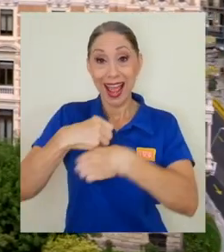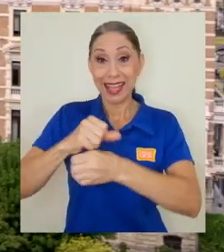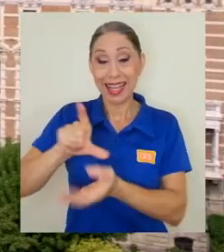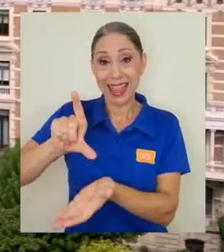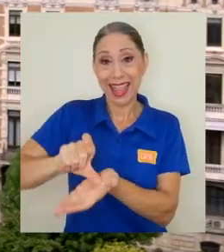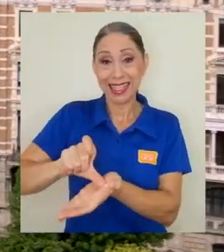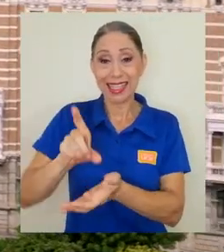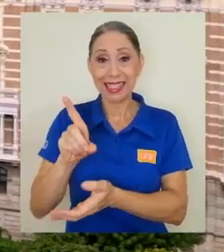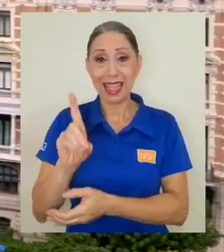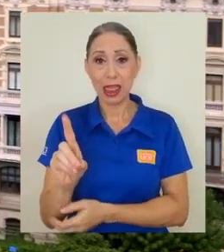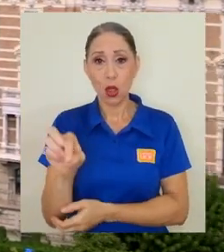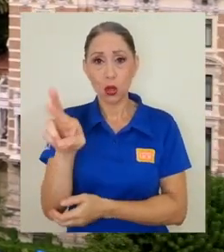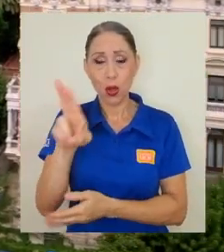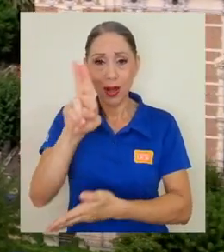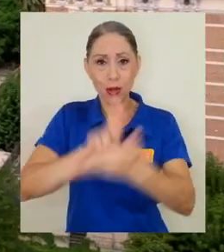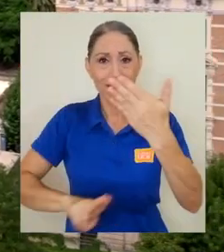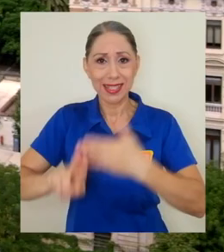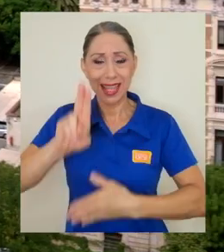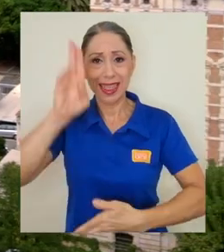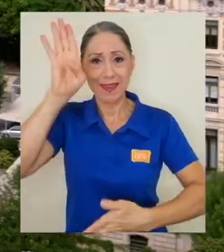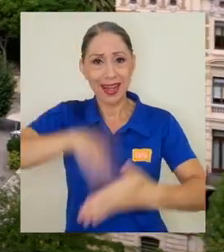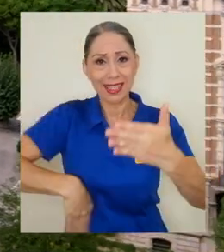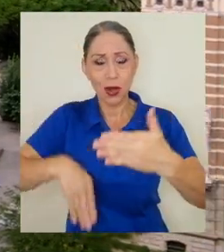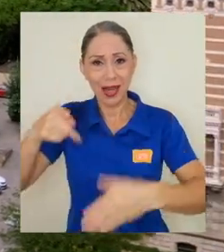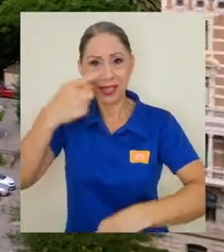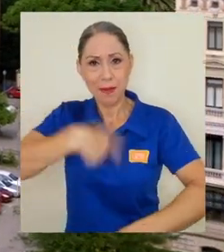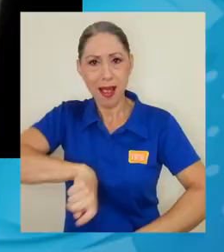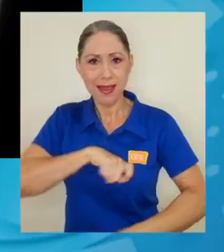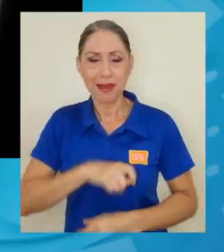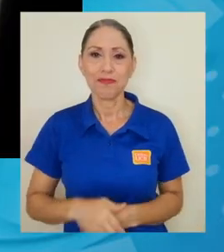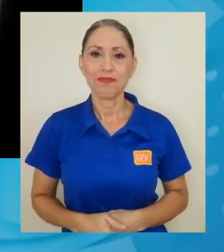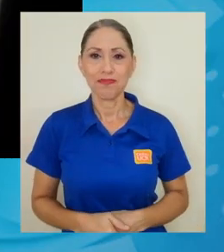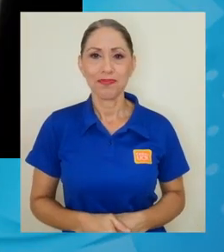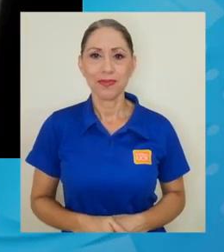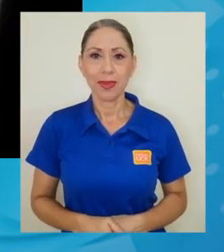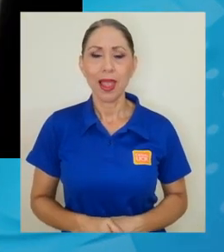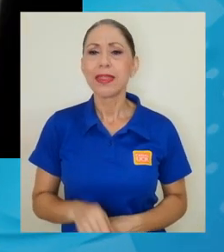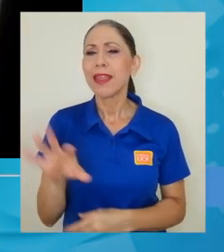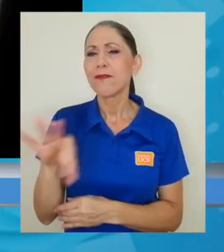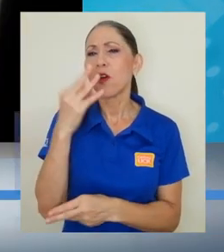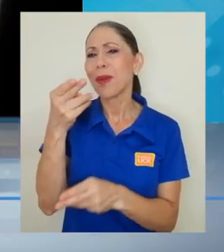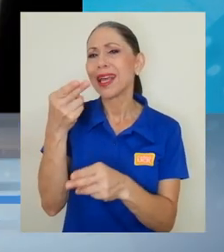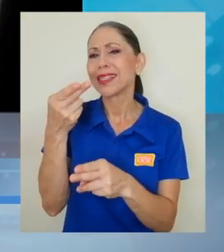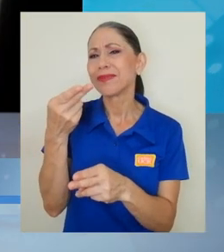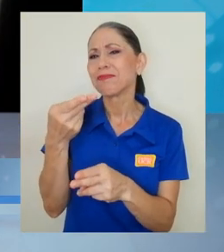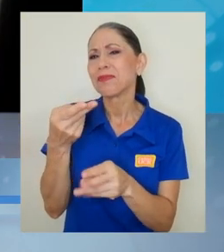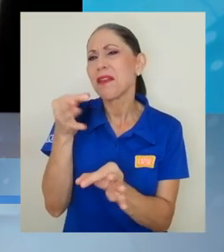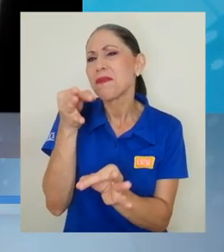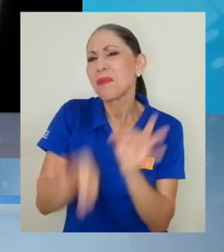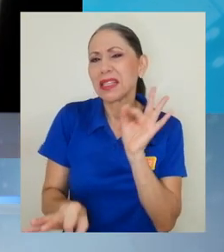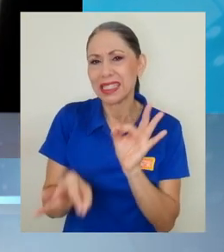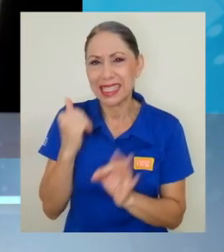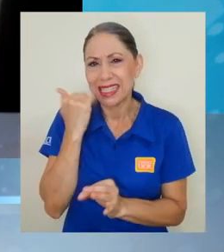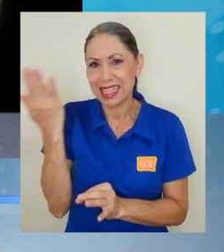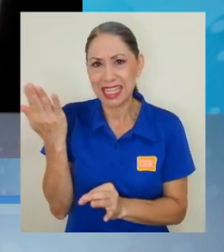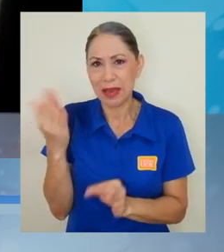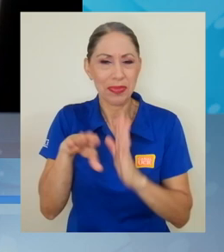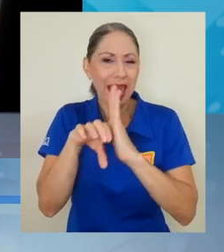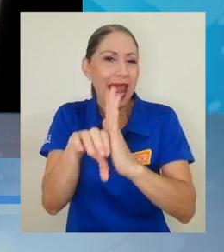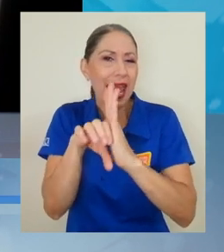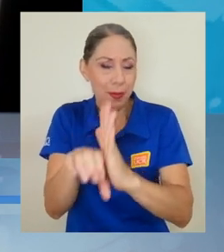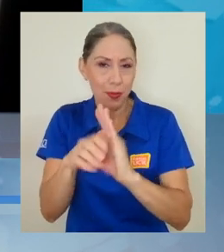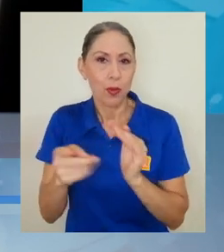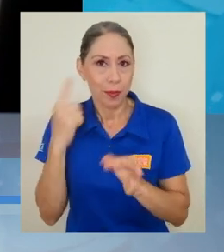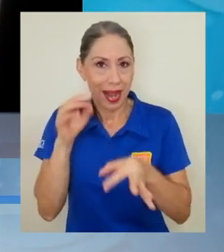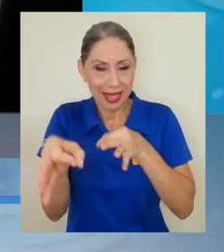su tesis de doctorado en la Universidad de Barcelona, España. Dicho de manera sencilla, lo podemos ver con el ejemplo más sencillo de